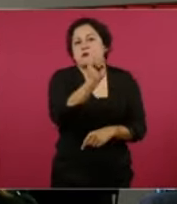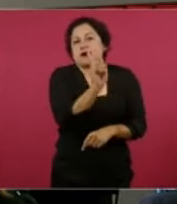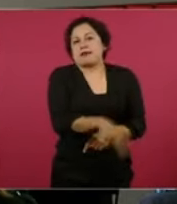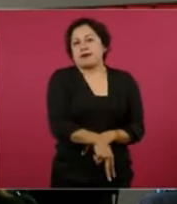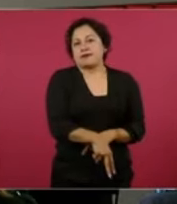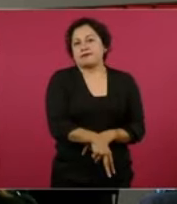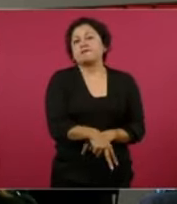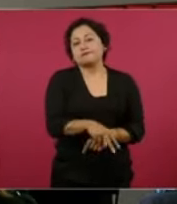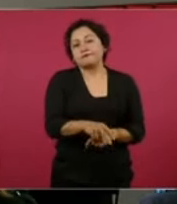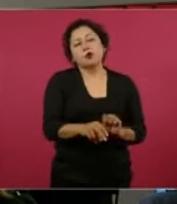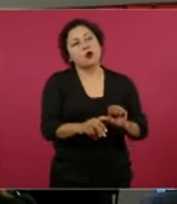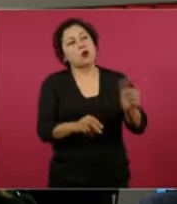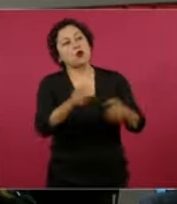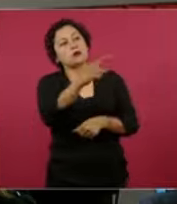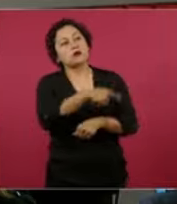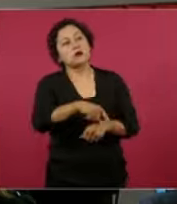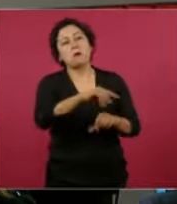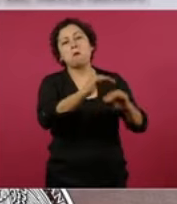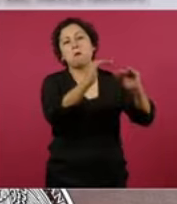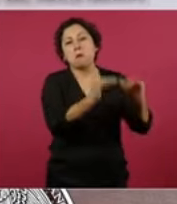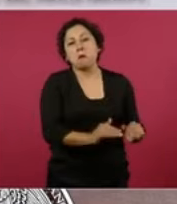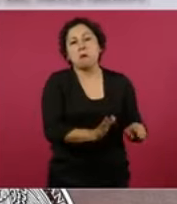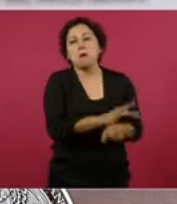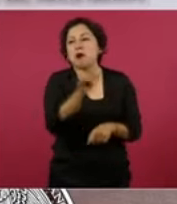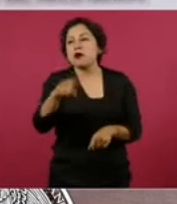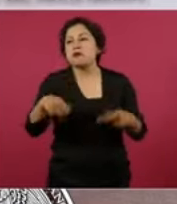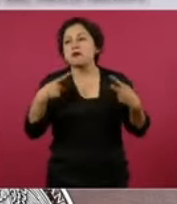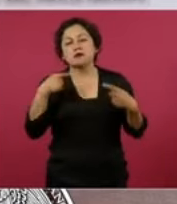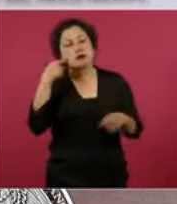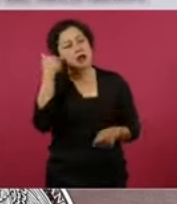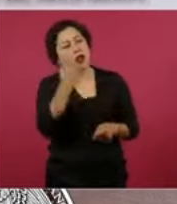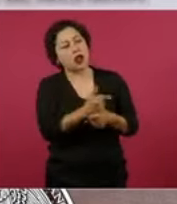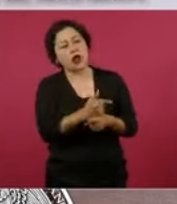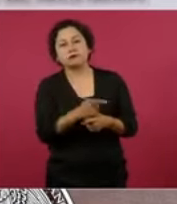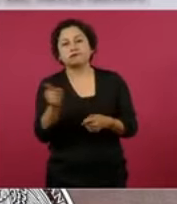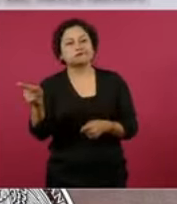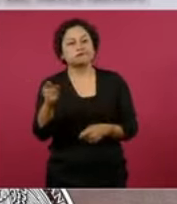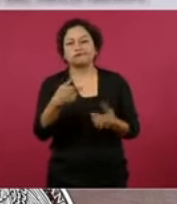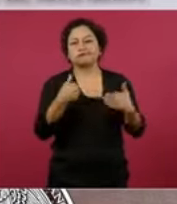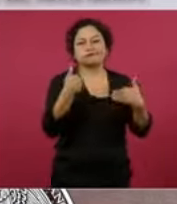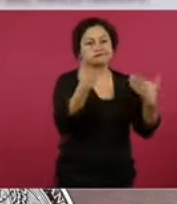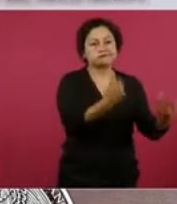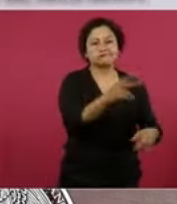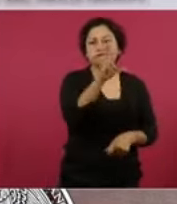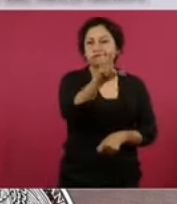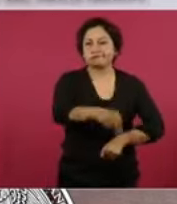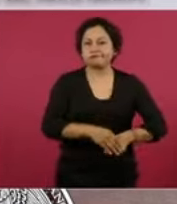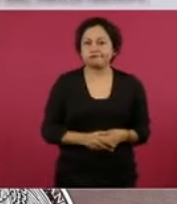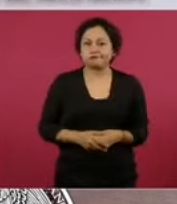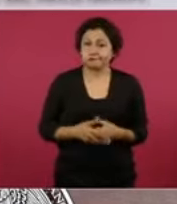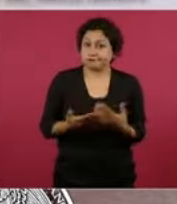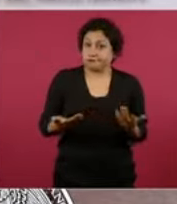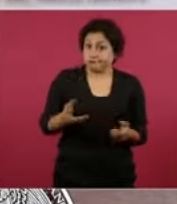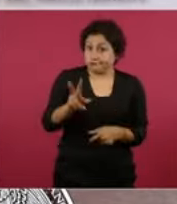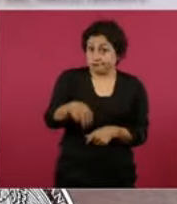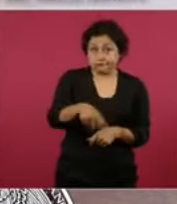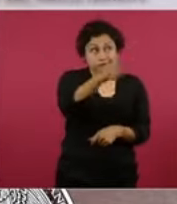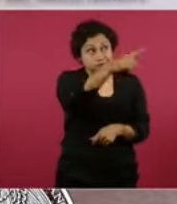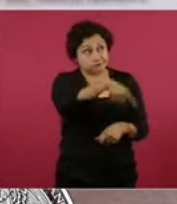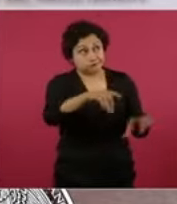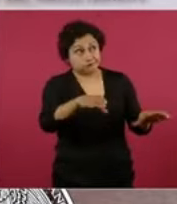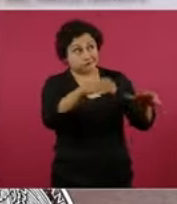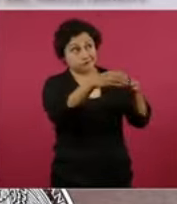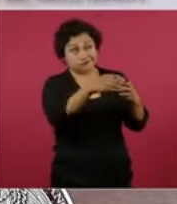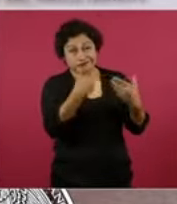Por eso la gente ya no les cree. Los intelectuales y líderes de la oposición no entienden que el país ya cambió